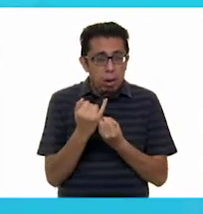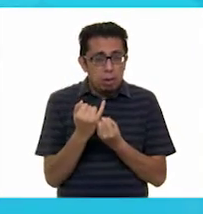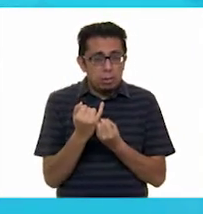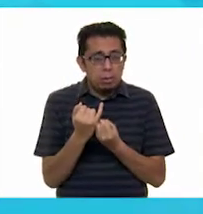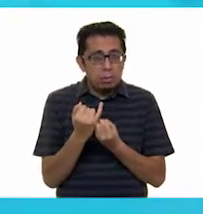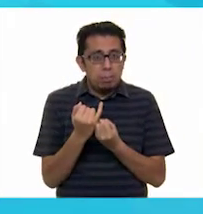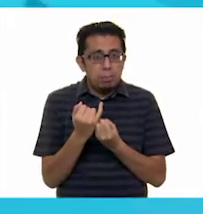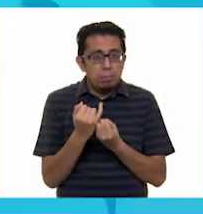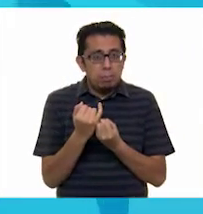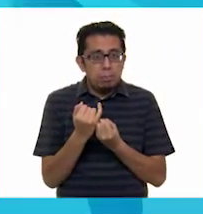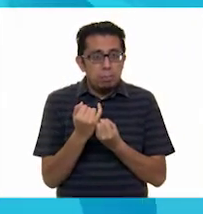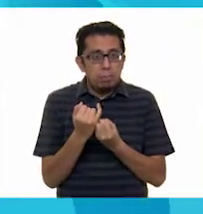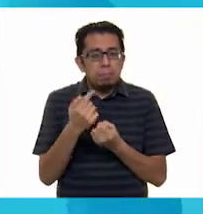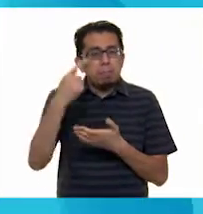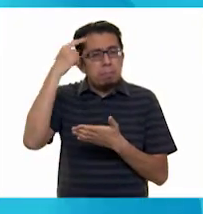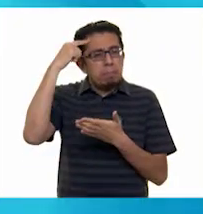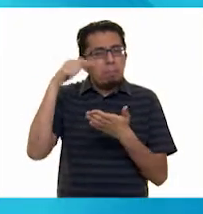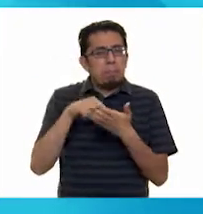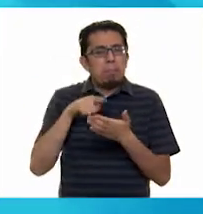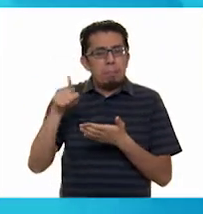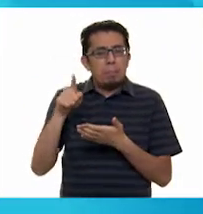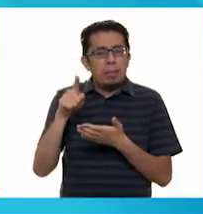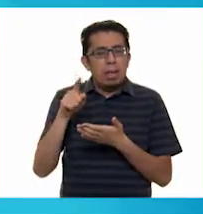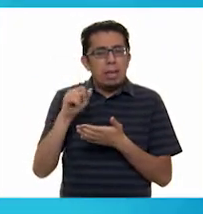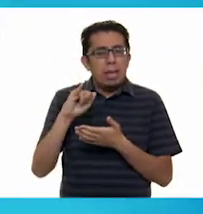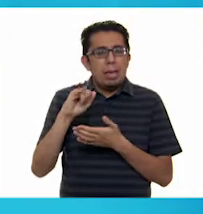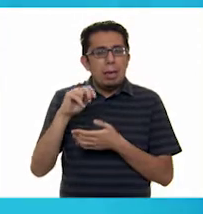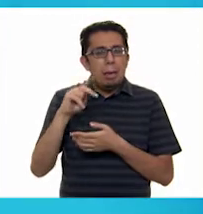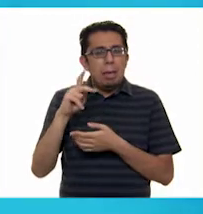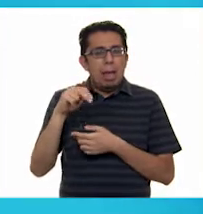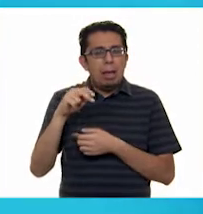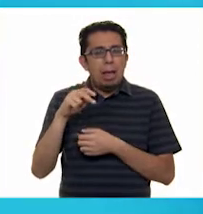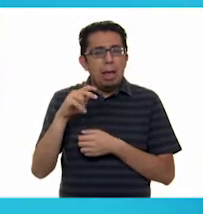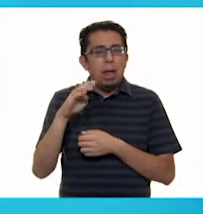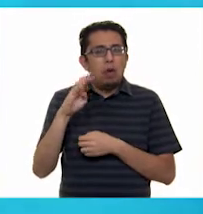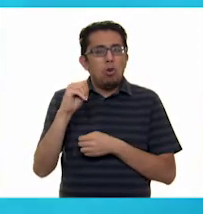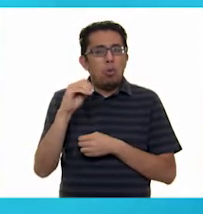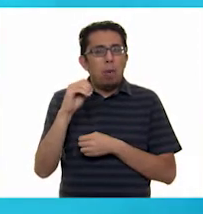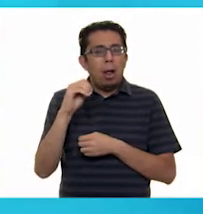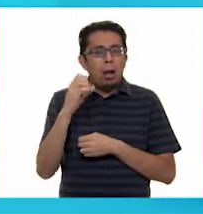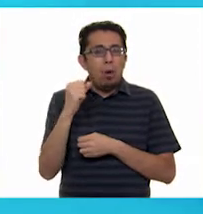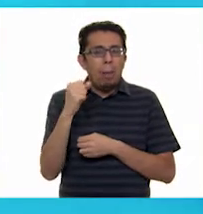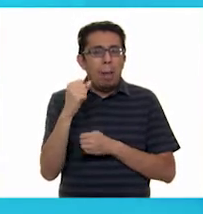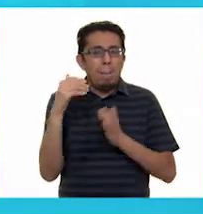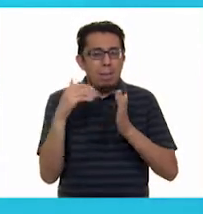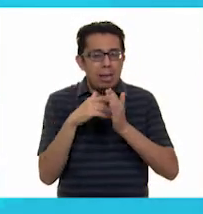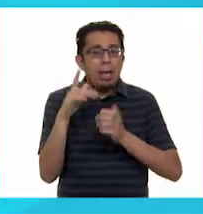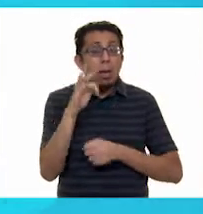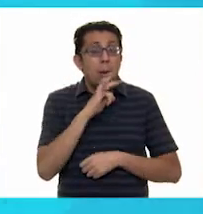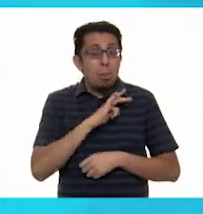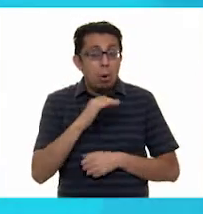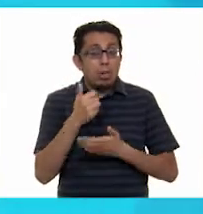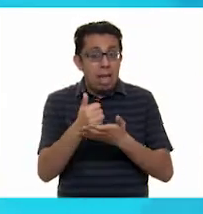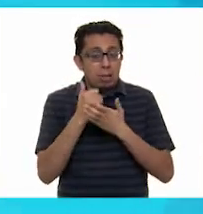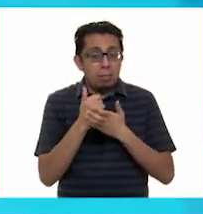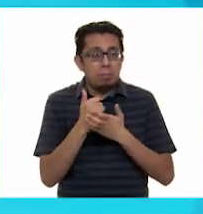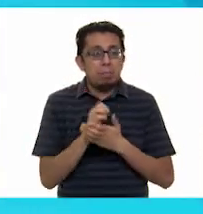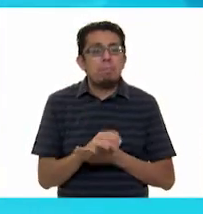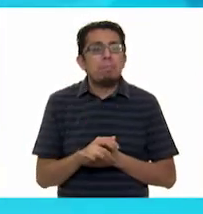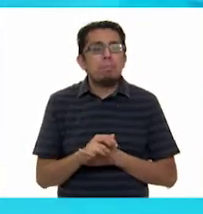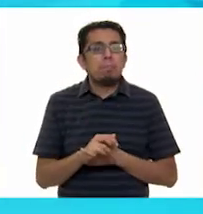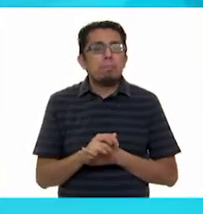Creo que IPN 9000 puede ayudarnos a responder eso. IPN 9000, ¡atento! Atento, IPN 9000.